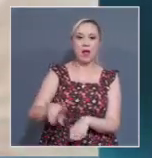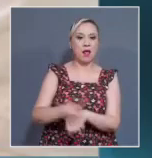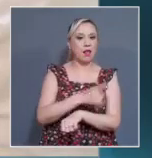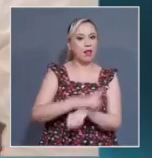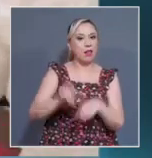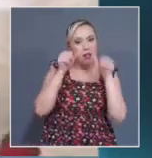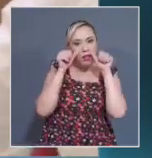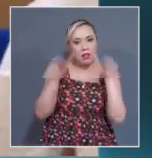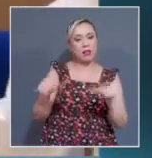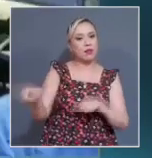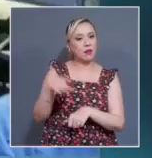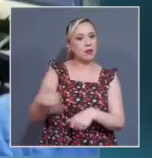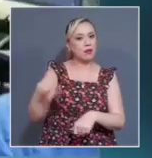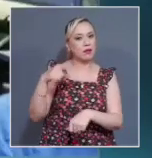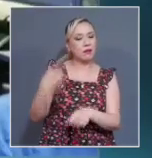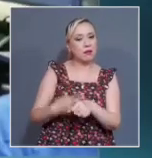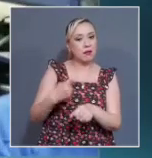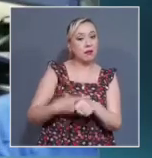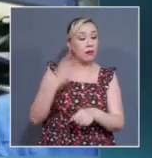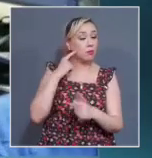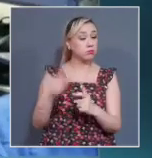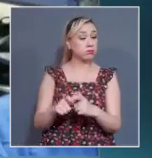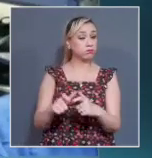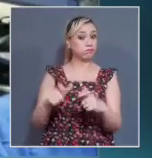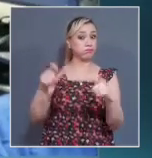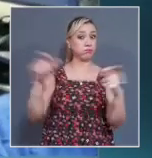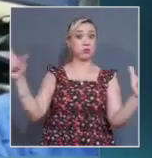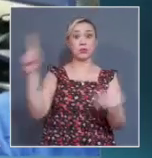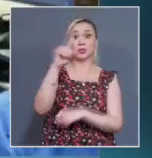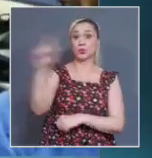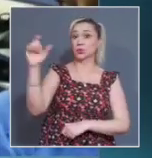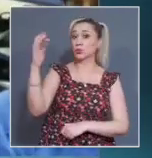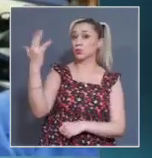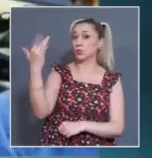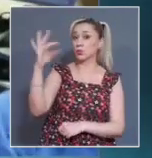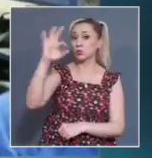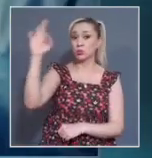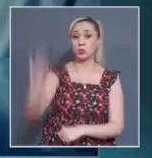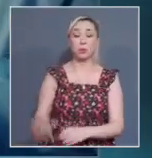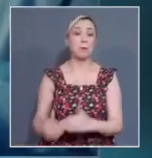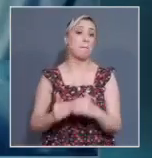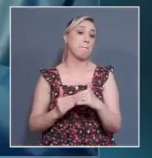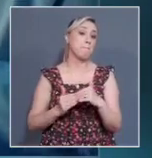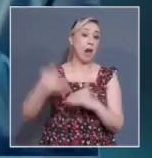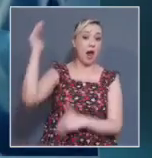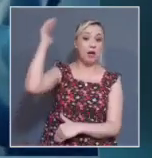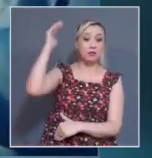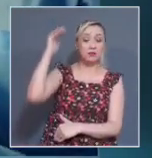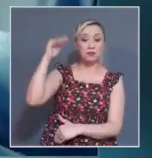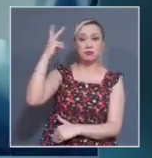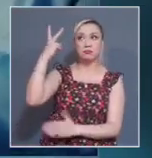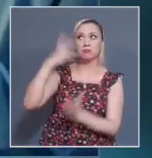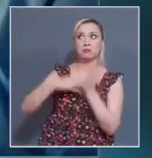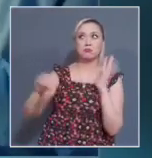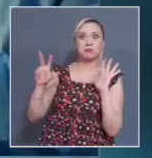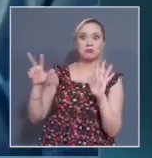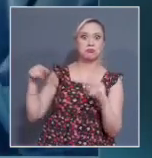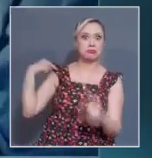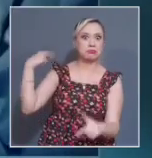aumentaron más de 150% frente a 2018 y el número de amparos creció en